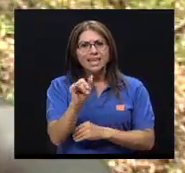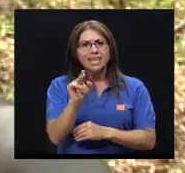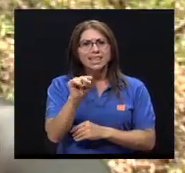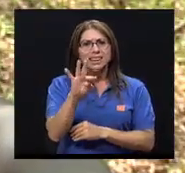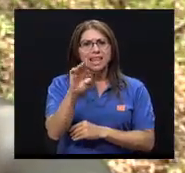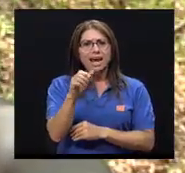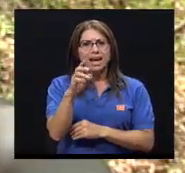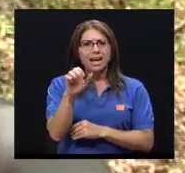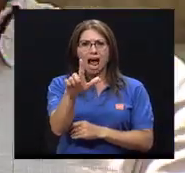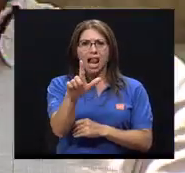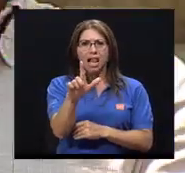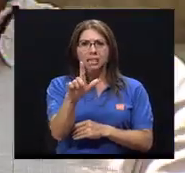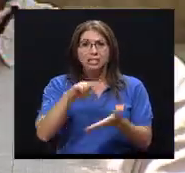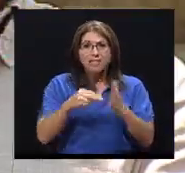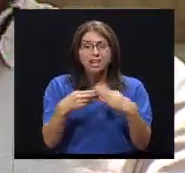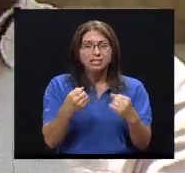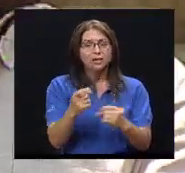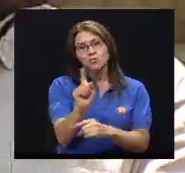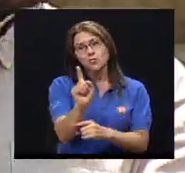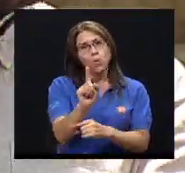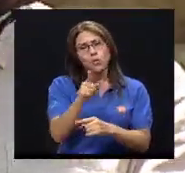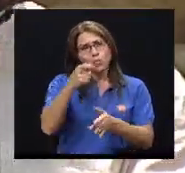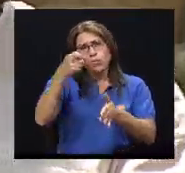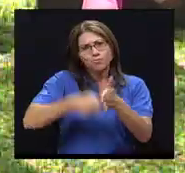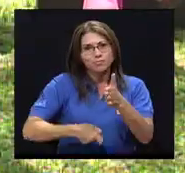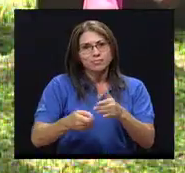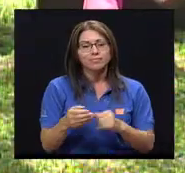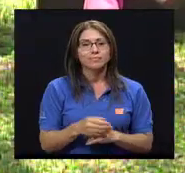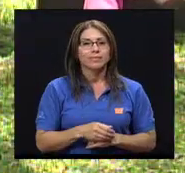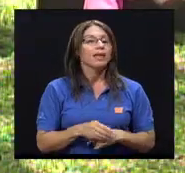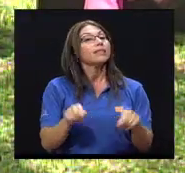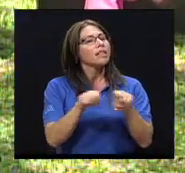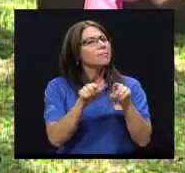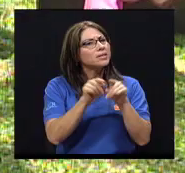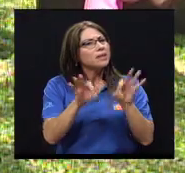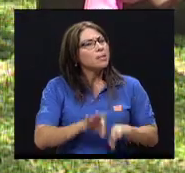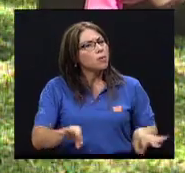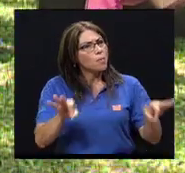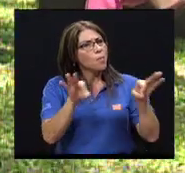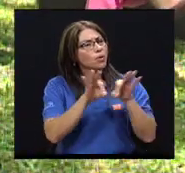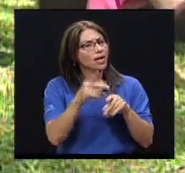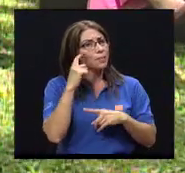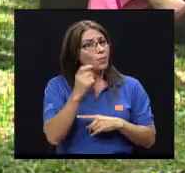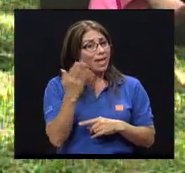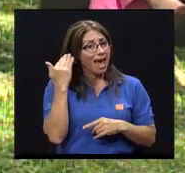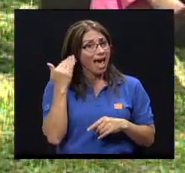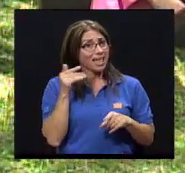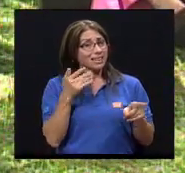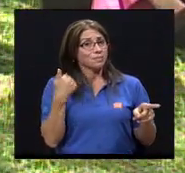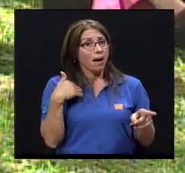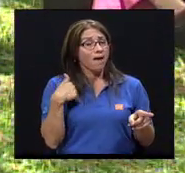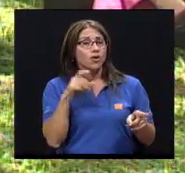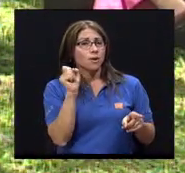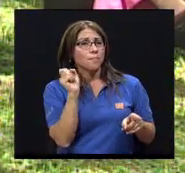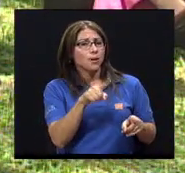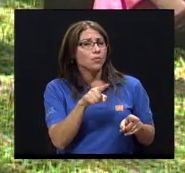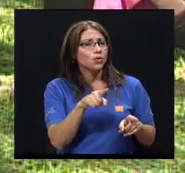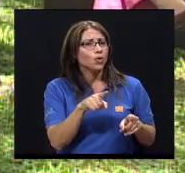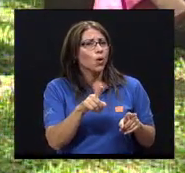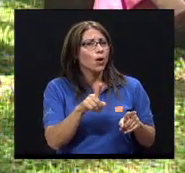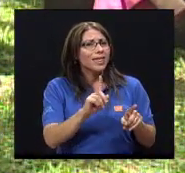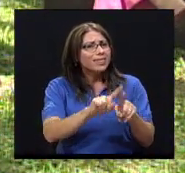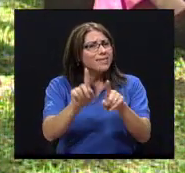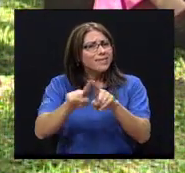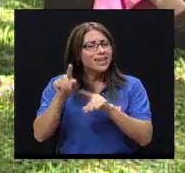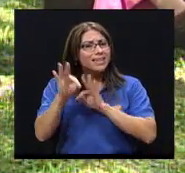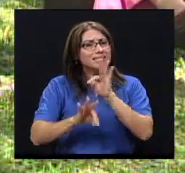para que la alimentación sea saludable. Sería importante también, Priscila, porque Paula al principio en esta conversación nos señalaba y le hacía la consulta también de la diferencia o los